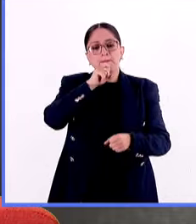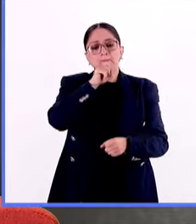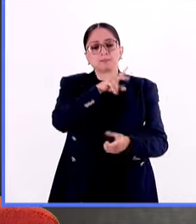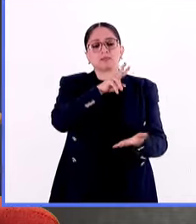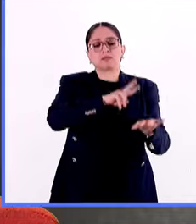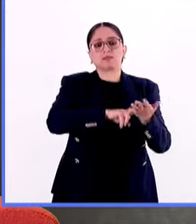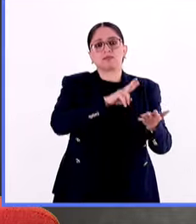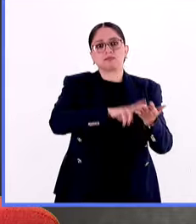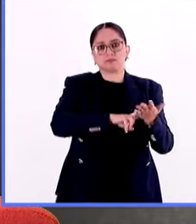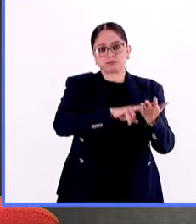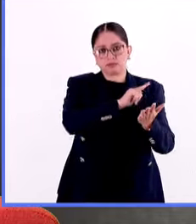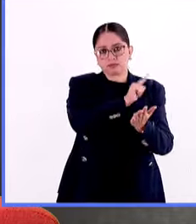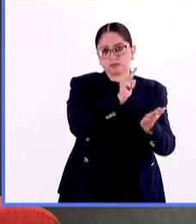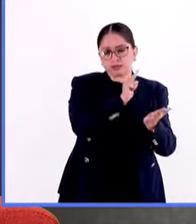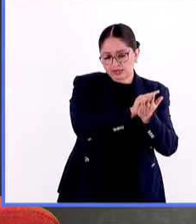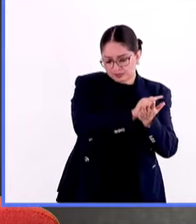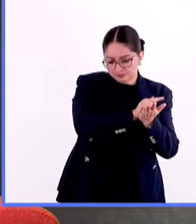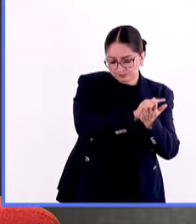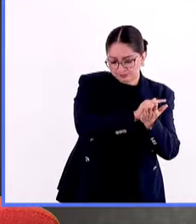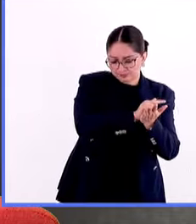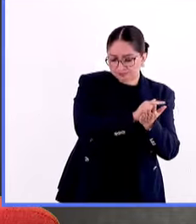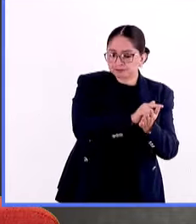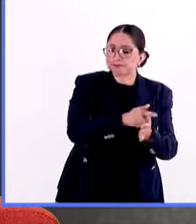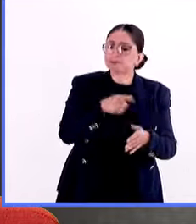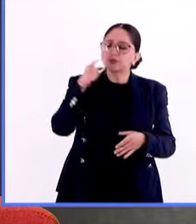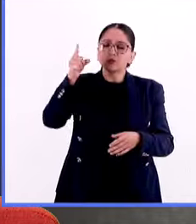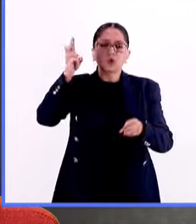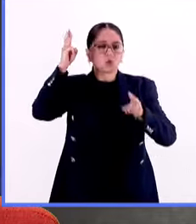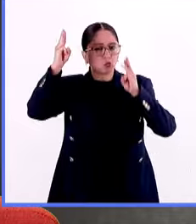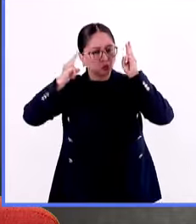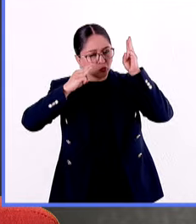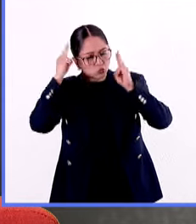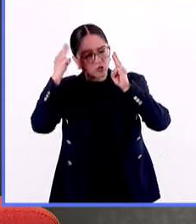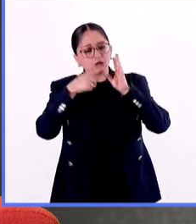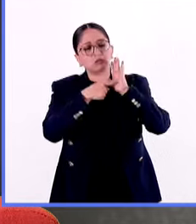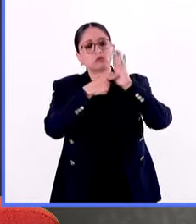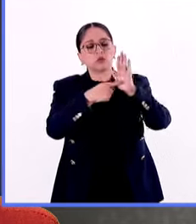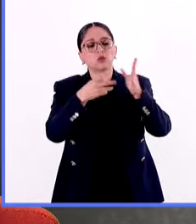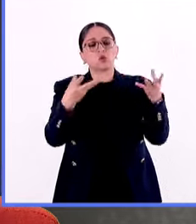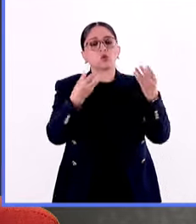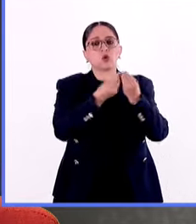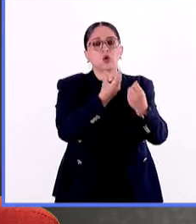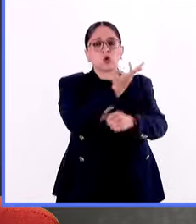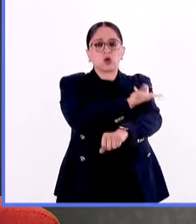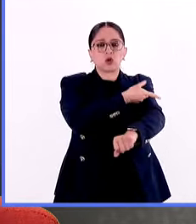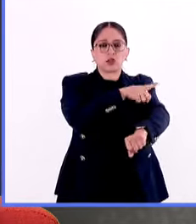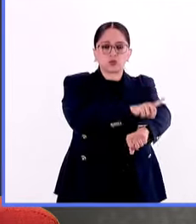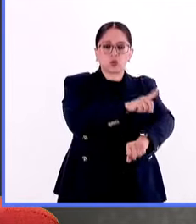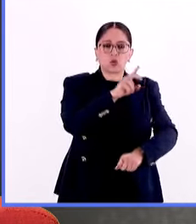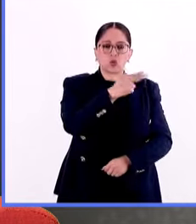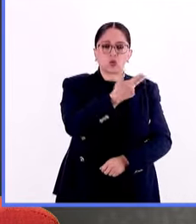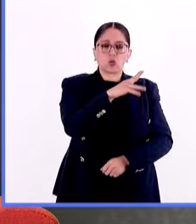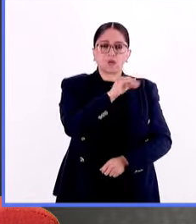Como museo es un espacio de divulgación, es un espacio de la coordinación de humanidades de su dirección general de divulgación y